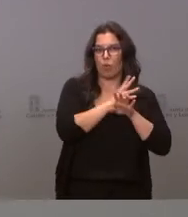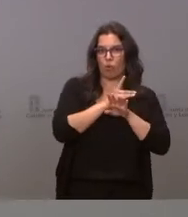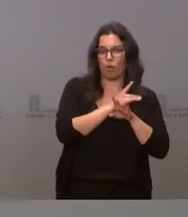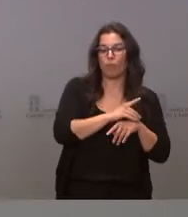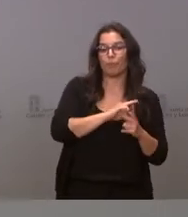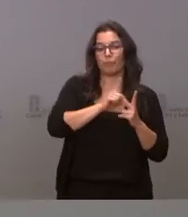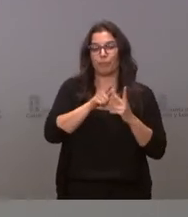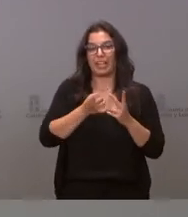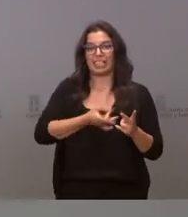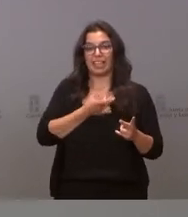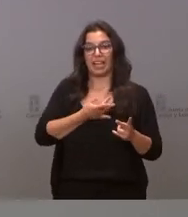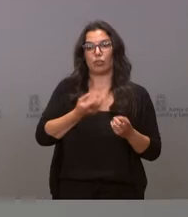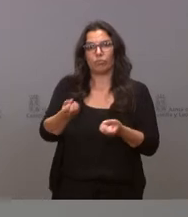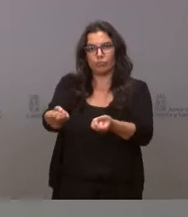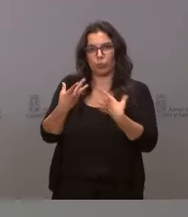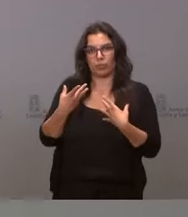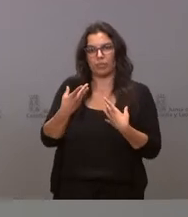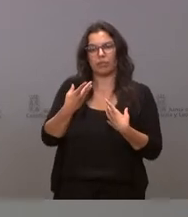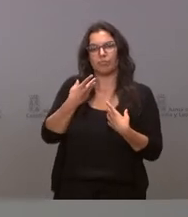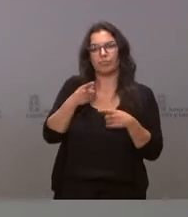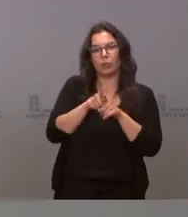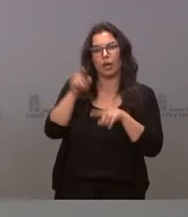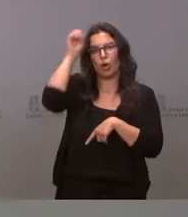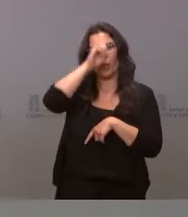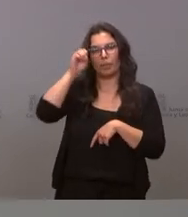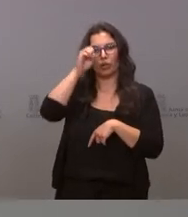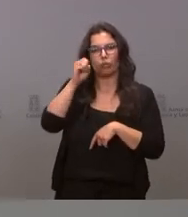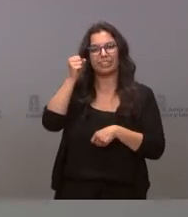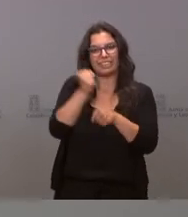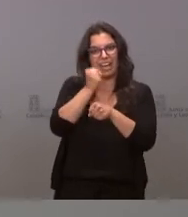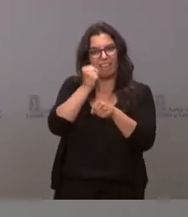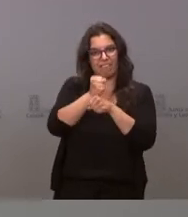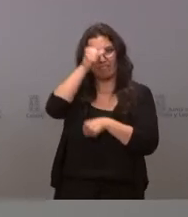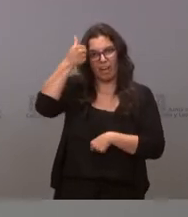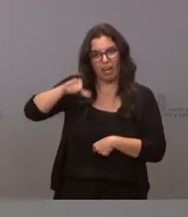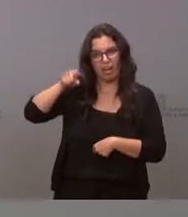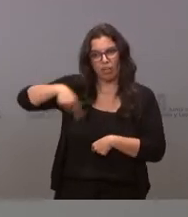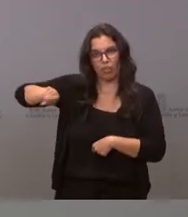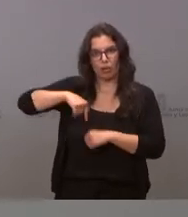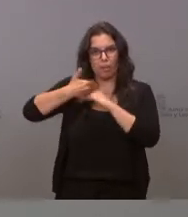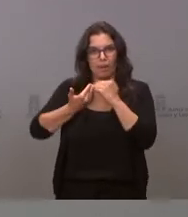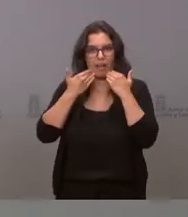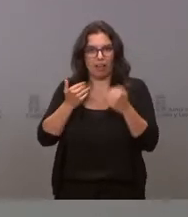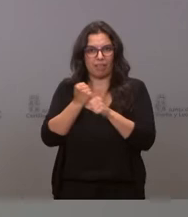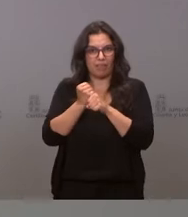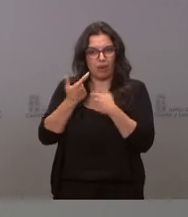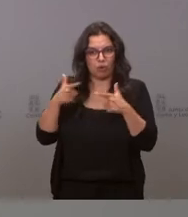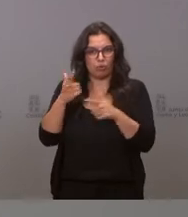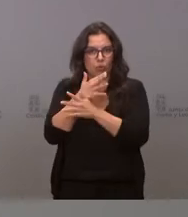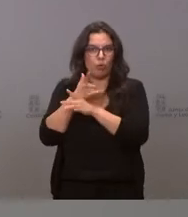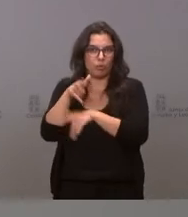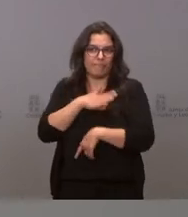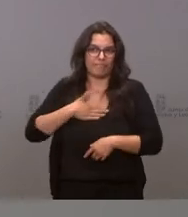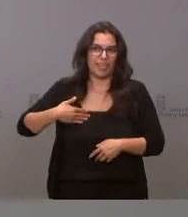sindicatos que nos aportan esa visión de los propios trabajadores que viven de esta forma de ocio y desde, evidentemente, el deseo legítimo de